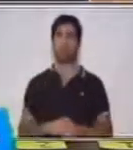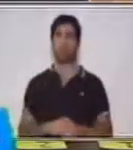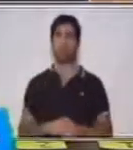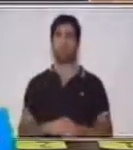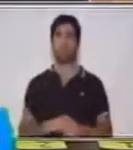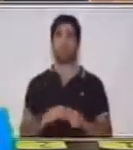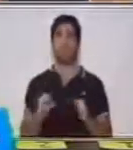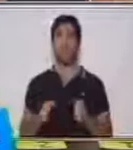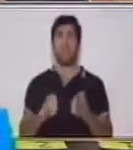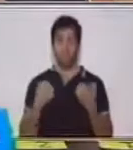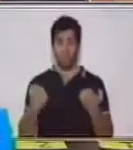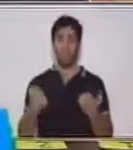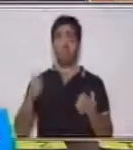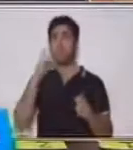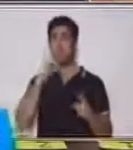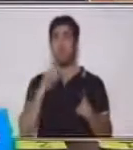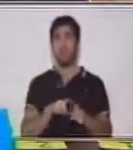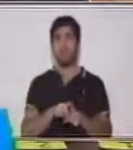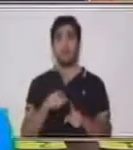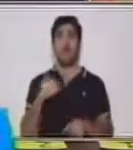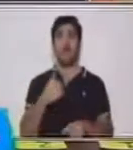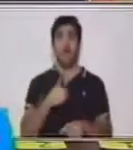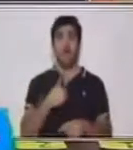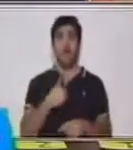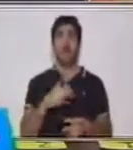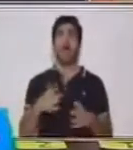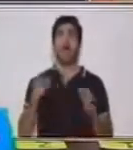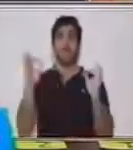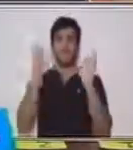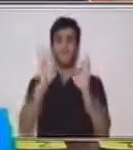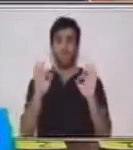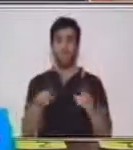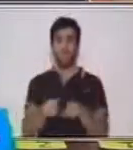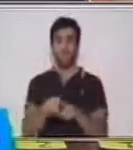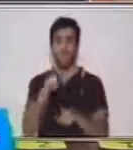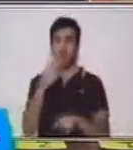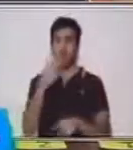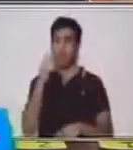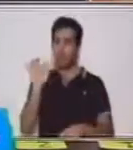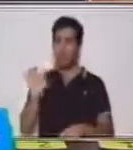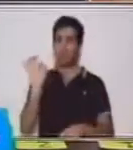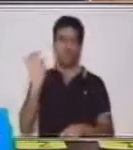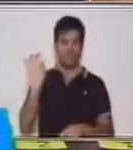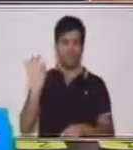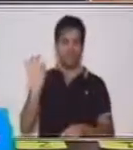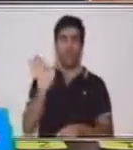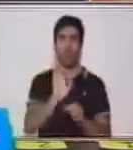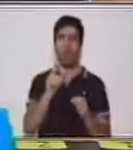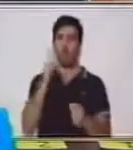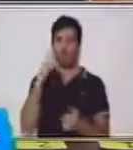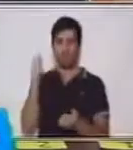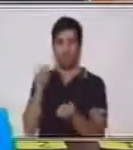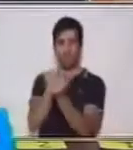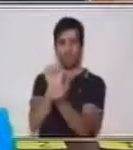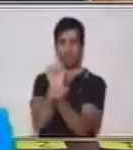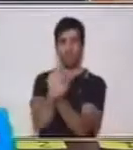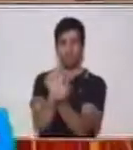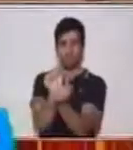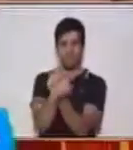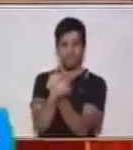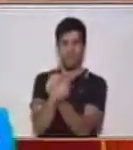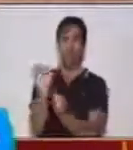El cero también tiene una forma como de una semilla, de una concha o también de un caracol. ¿Qué